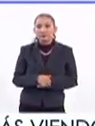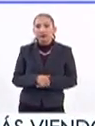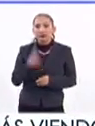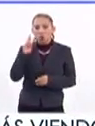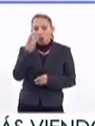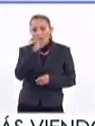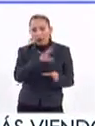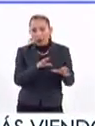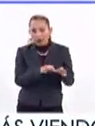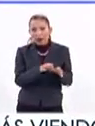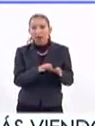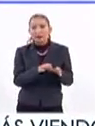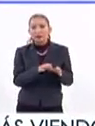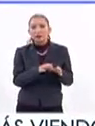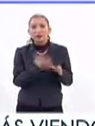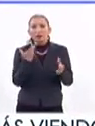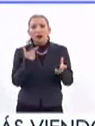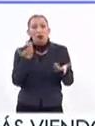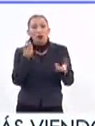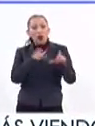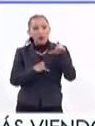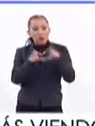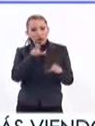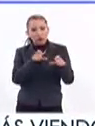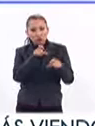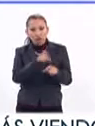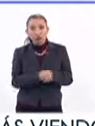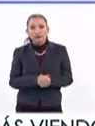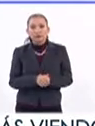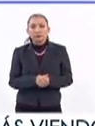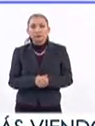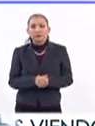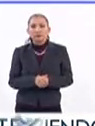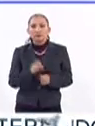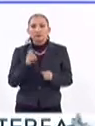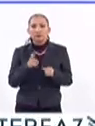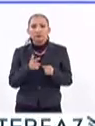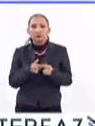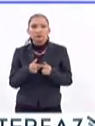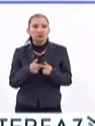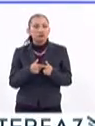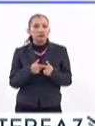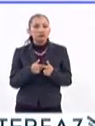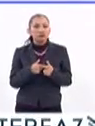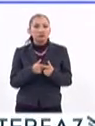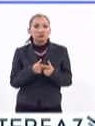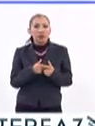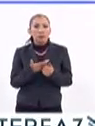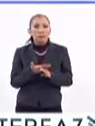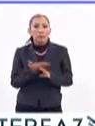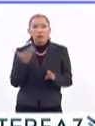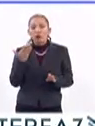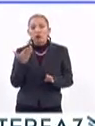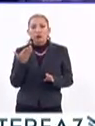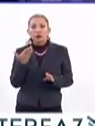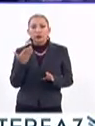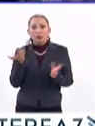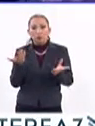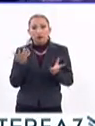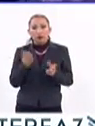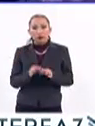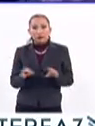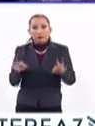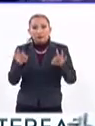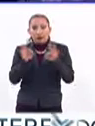universitaria, la forma de los laboratorios, algo que obviamente sería muy fortuito